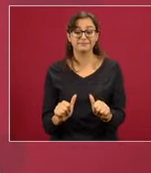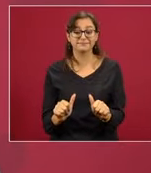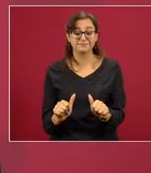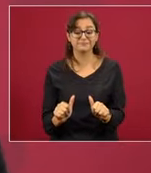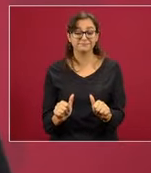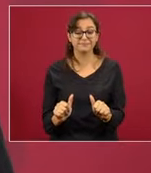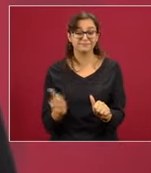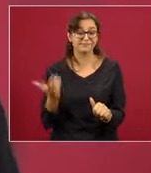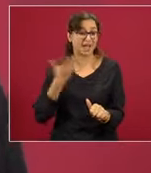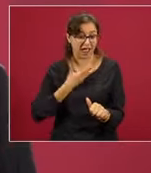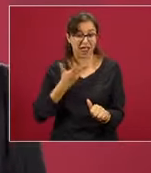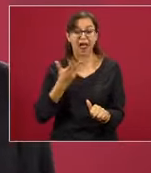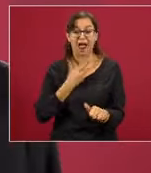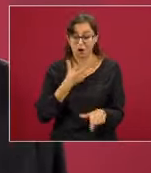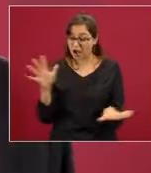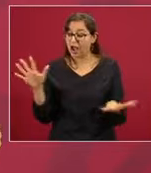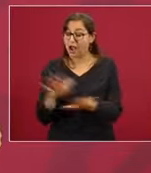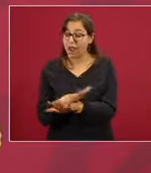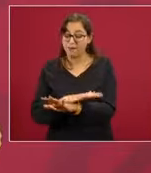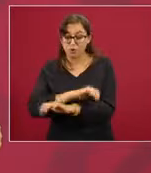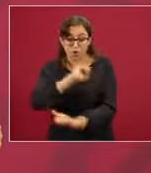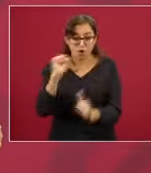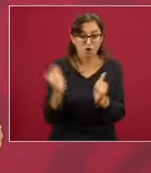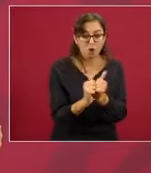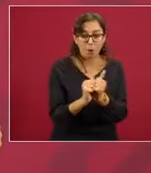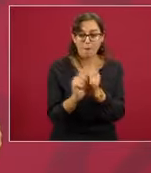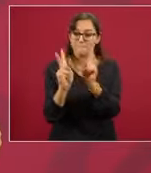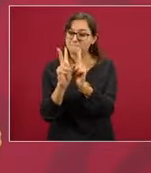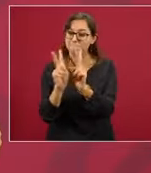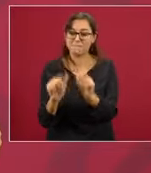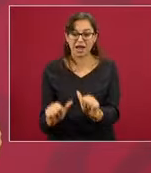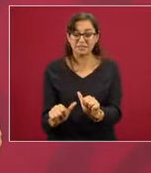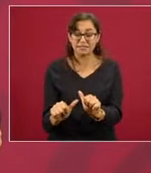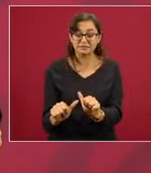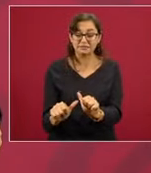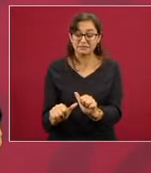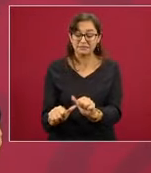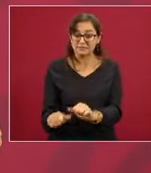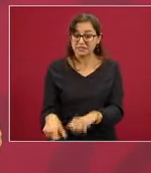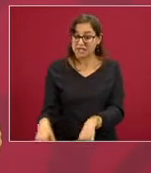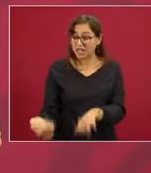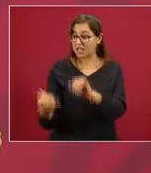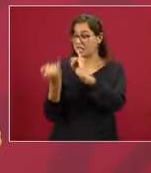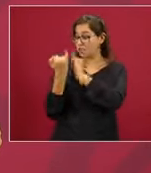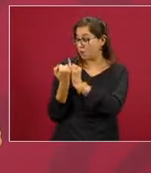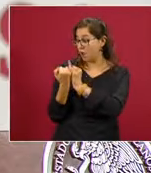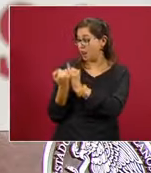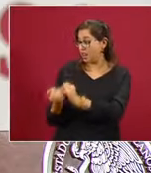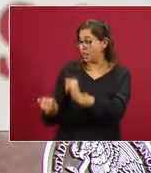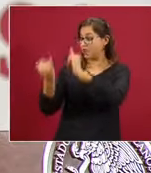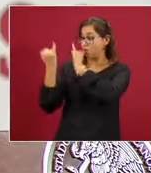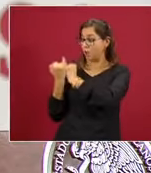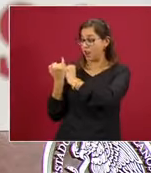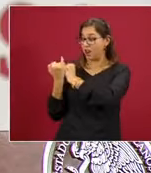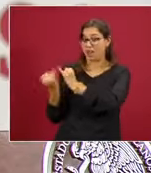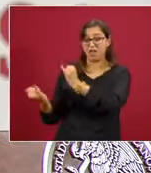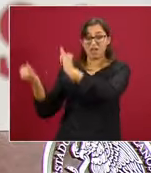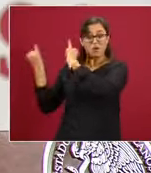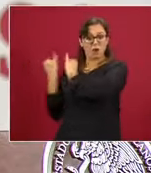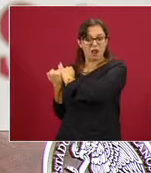No es nada, nada, nada, nada, nada, nada, lo que